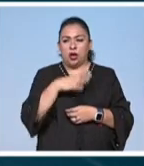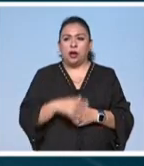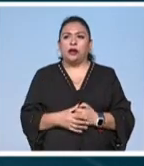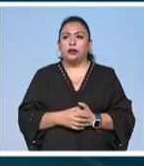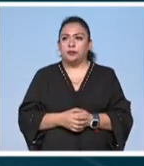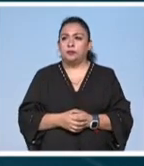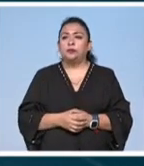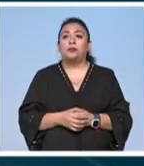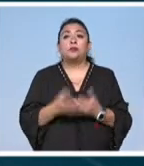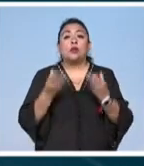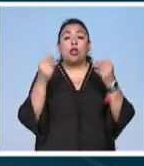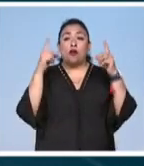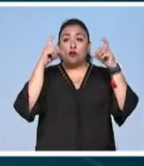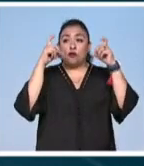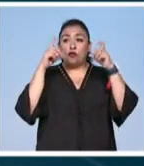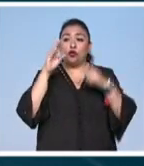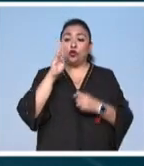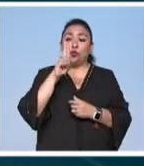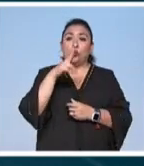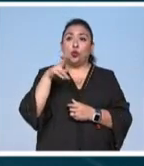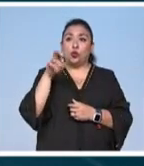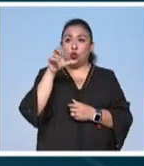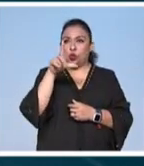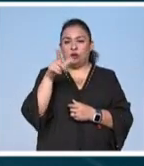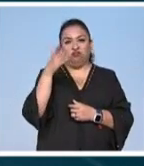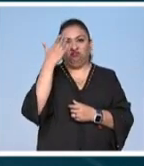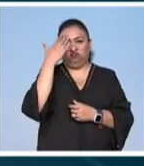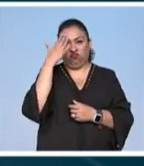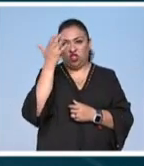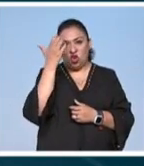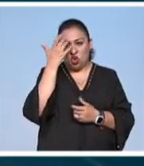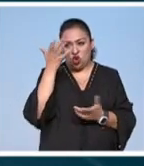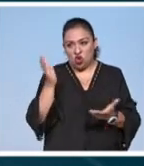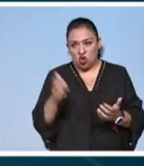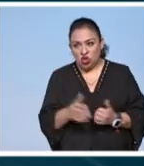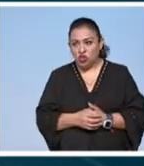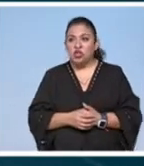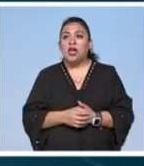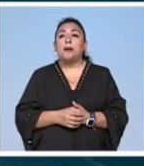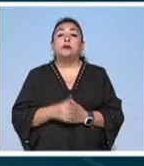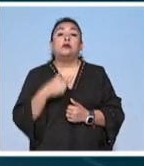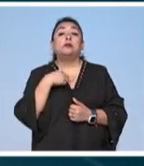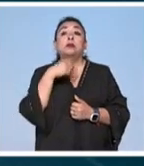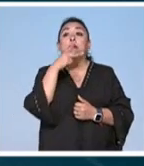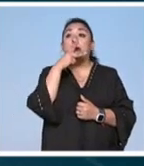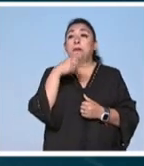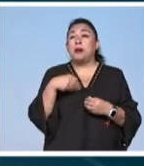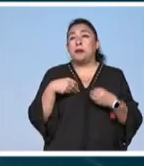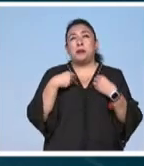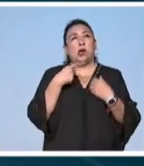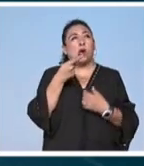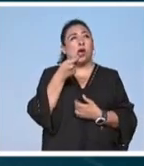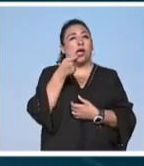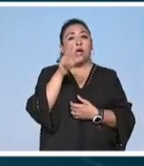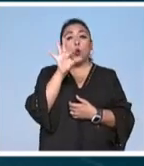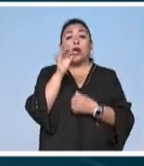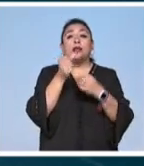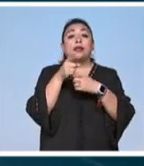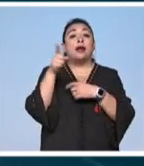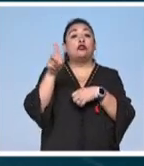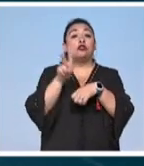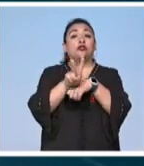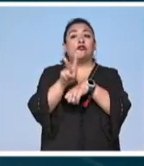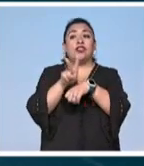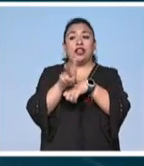hay muchas fotos de buñuel también desconocidas y bueno mi papá vivió casi 40 años en venezuela